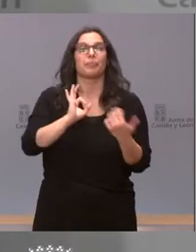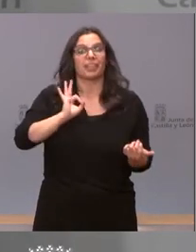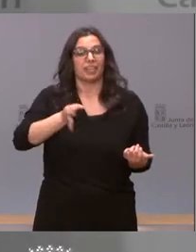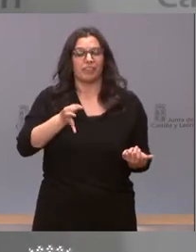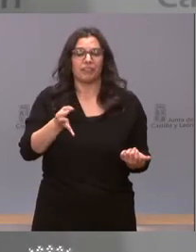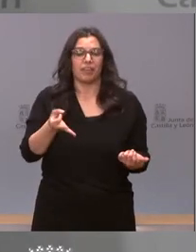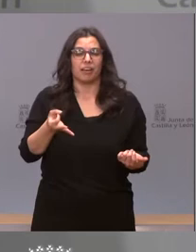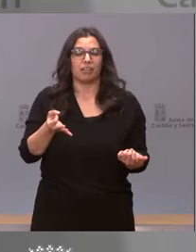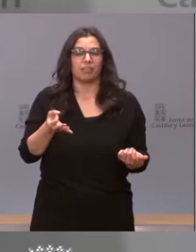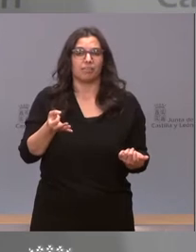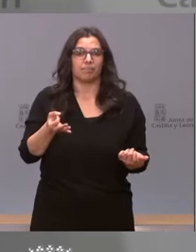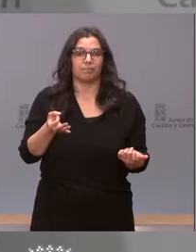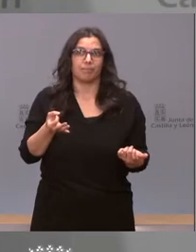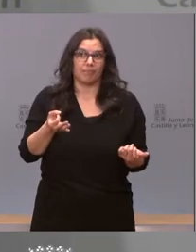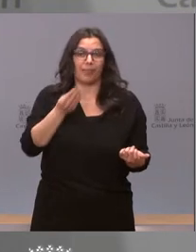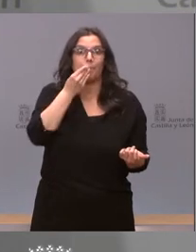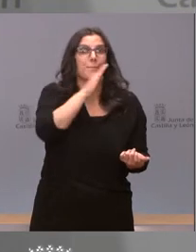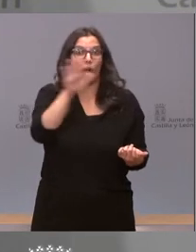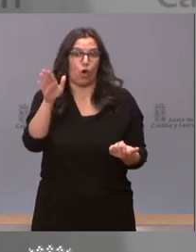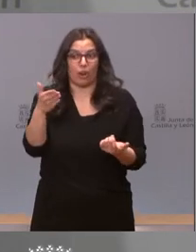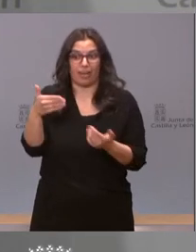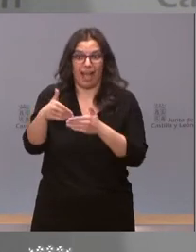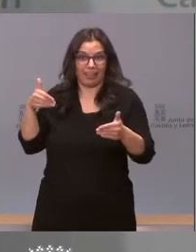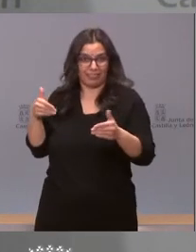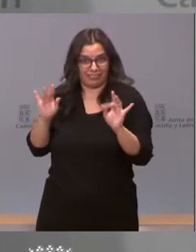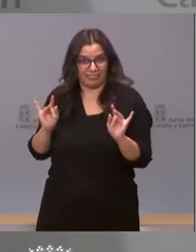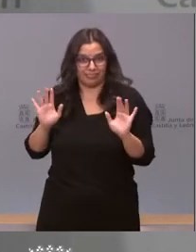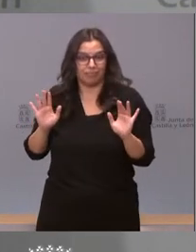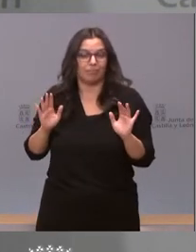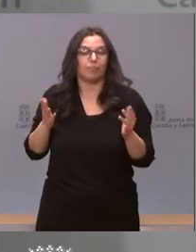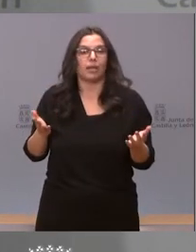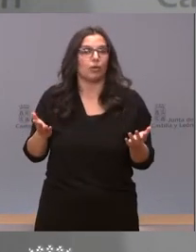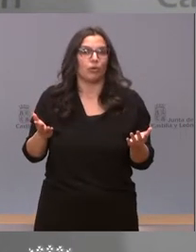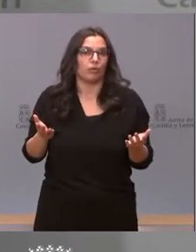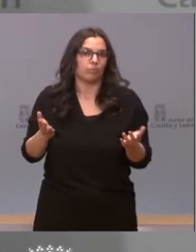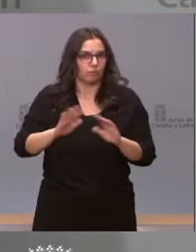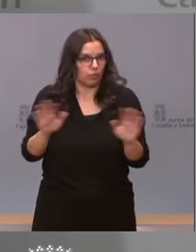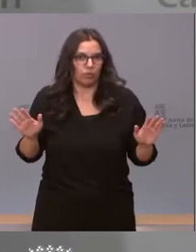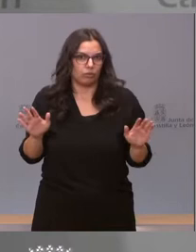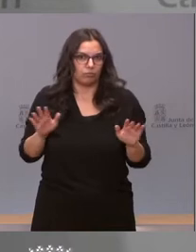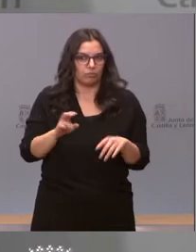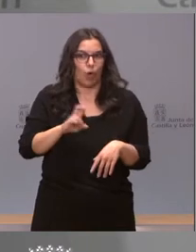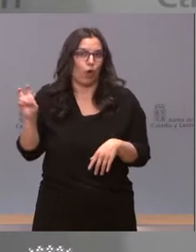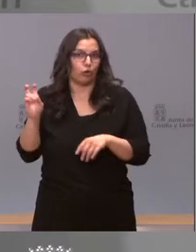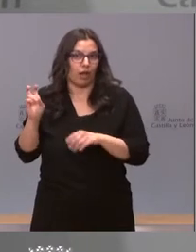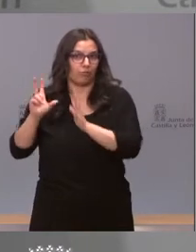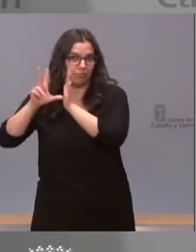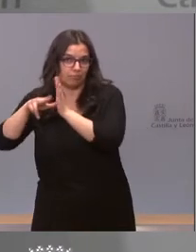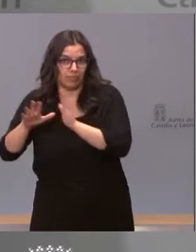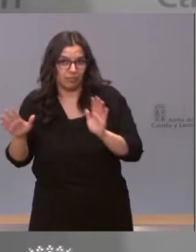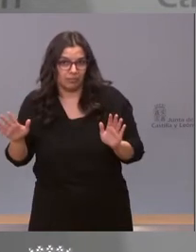hubiera sido mejor tenerlas antes, pero bueno, llegan antes que otras que todavía